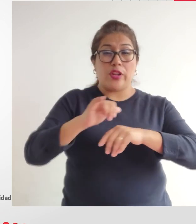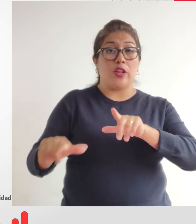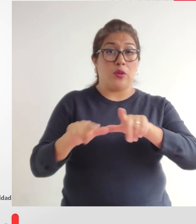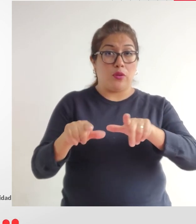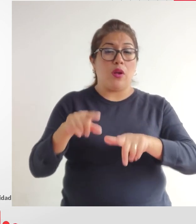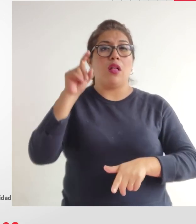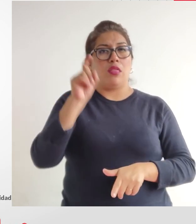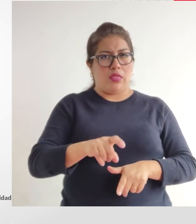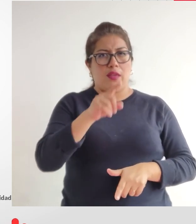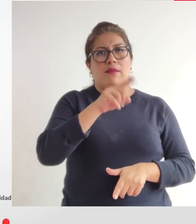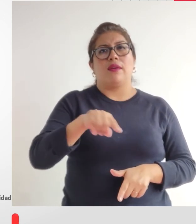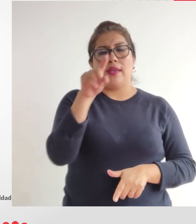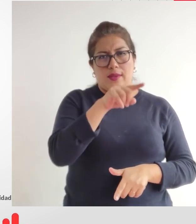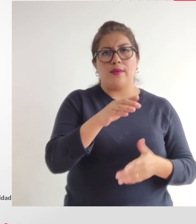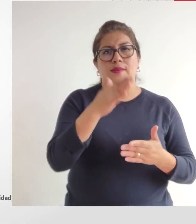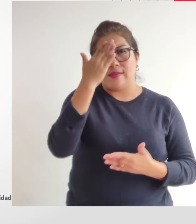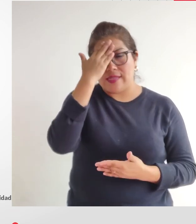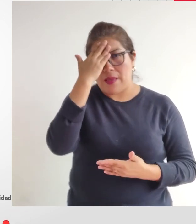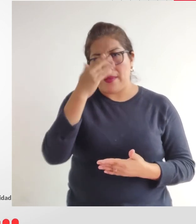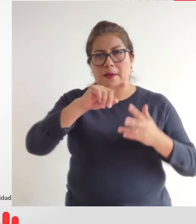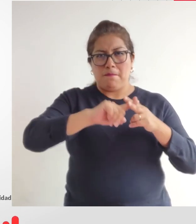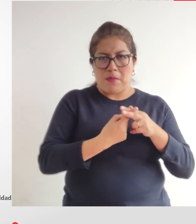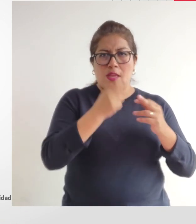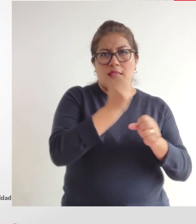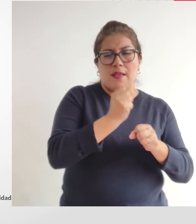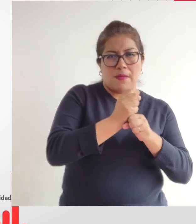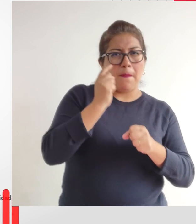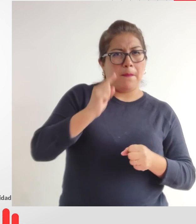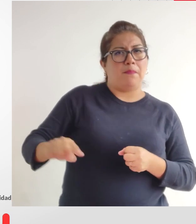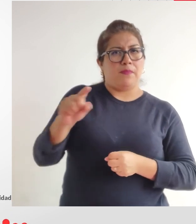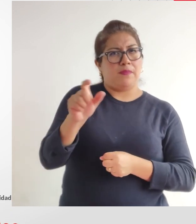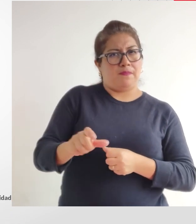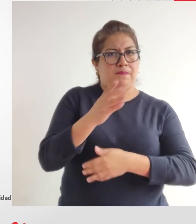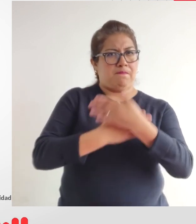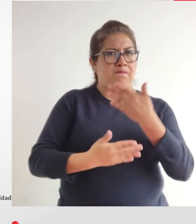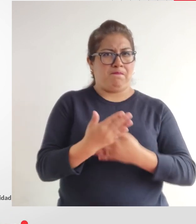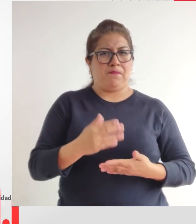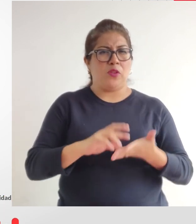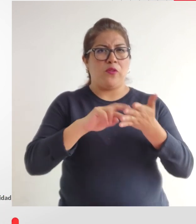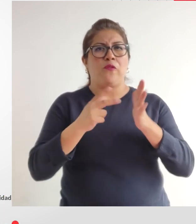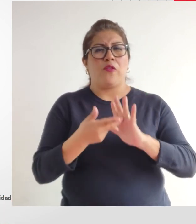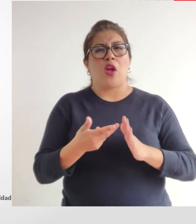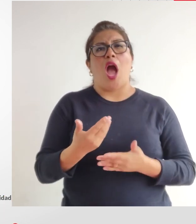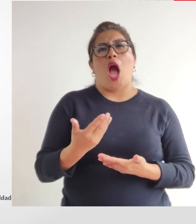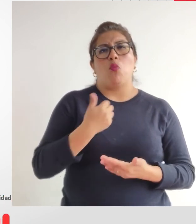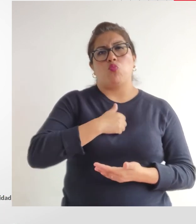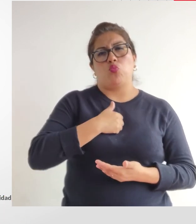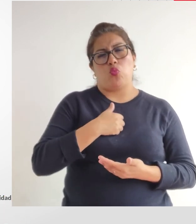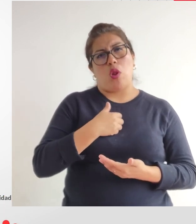que deben financiar actividades en favor de las personas con discapacidad que no lo hacen por un favor